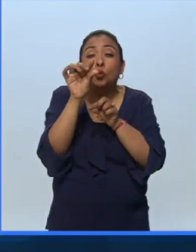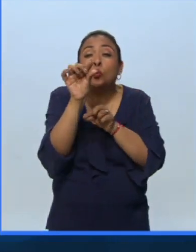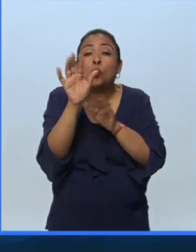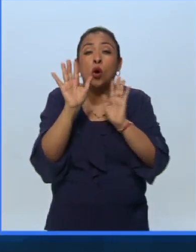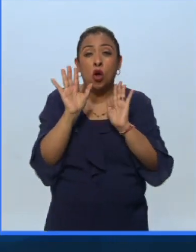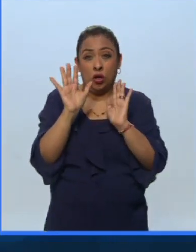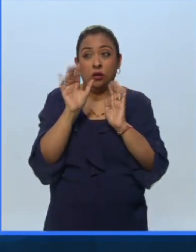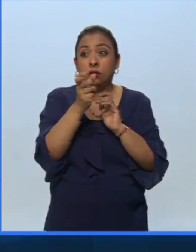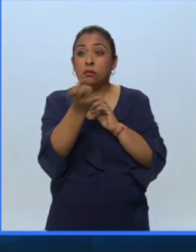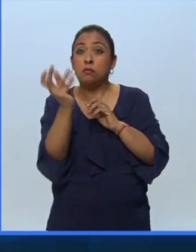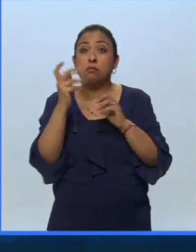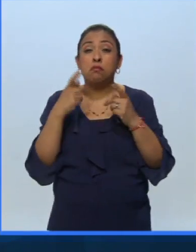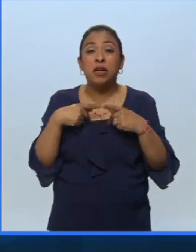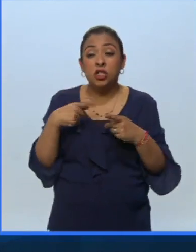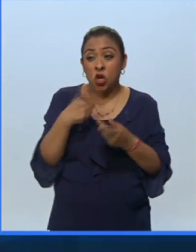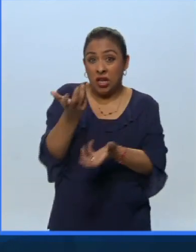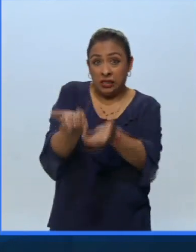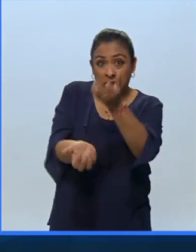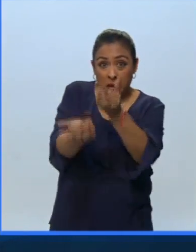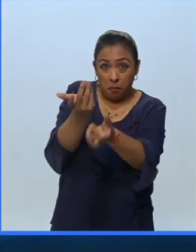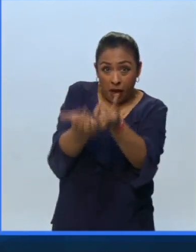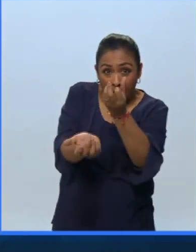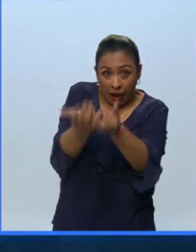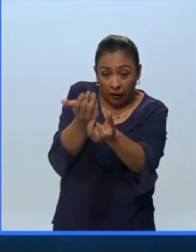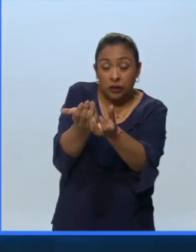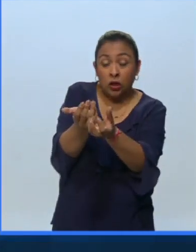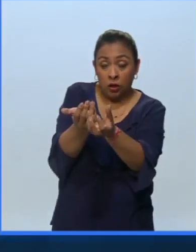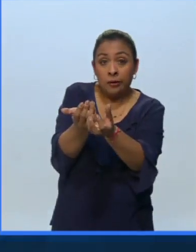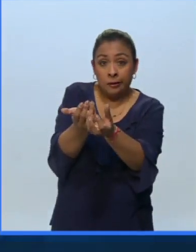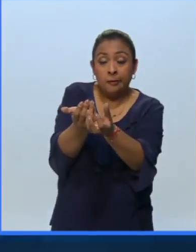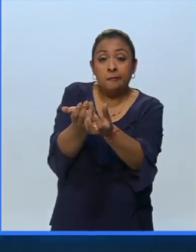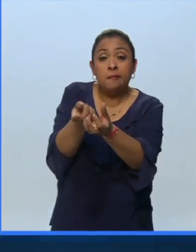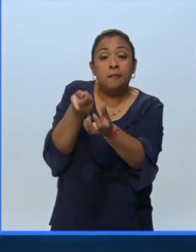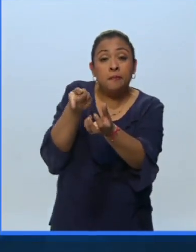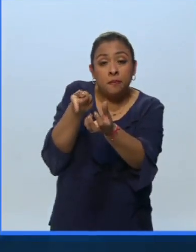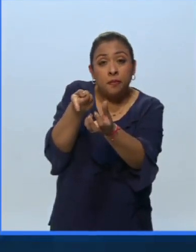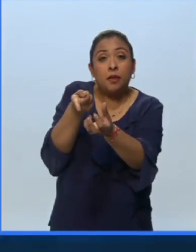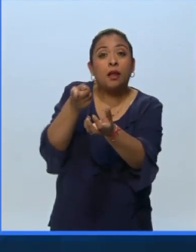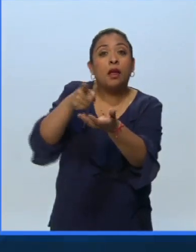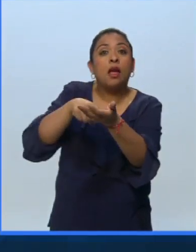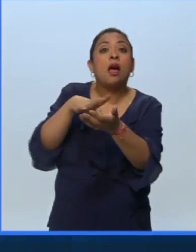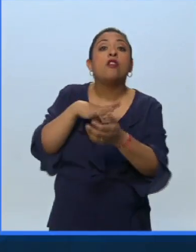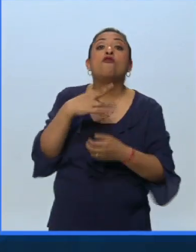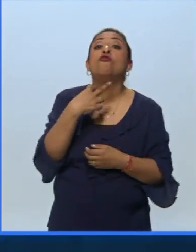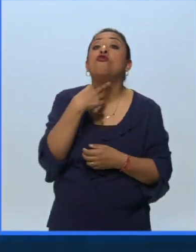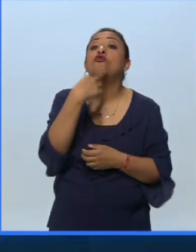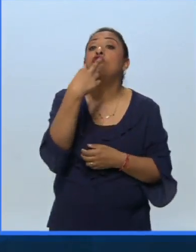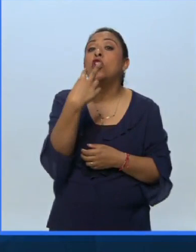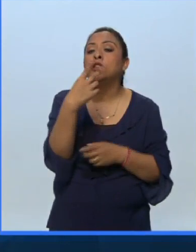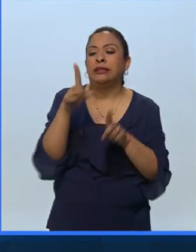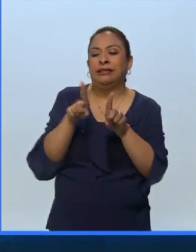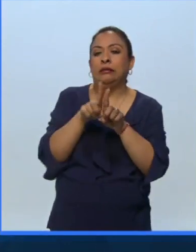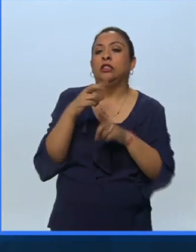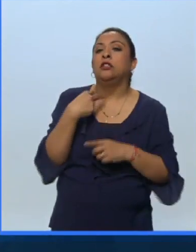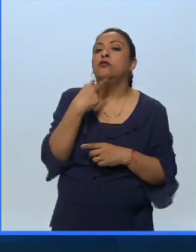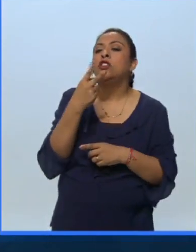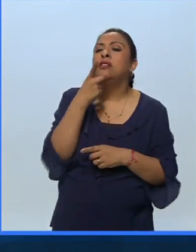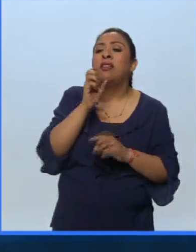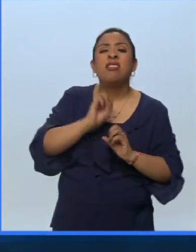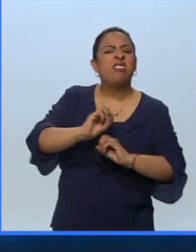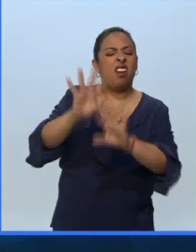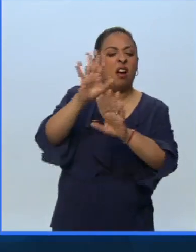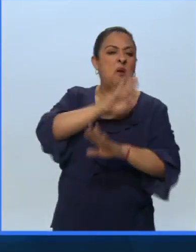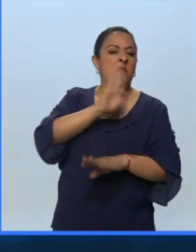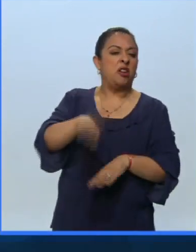tomé la gente que estaba quemando es que hay una voz que dice al lado déjalo